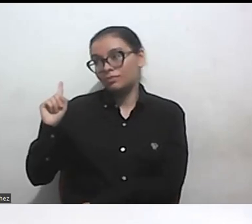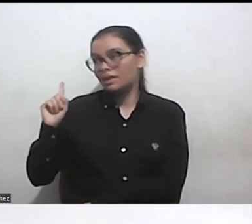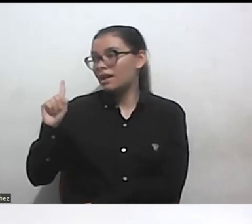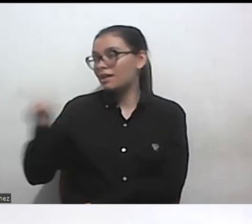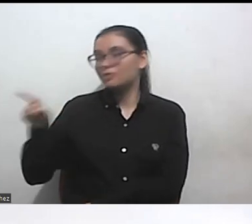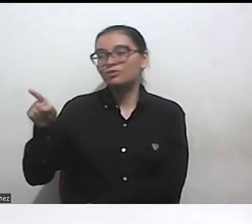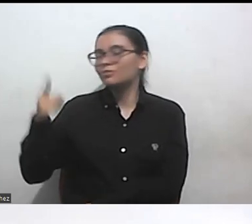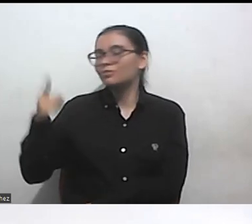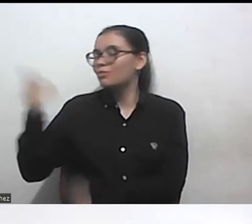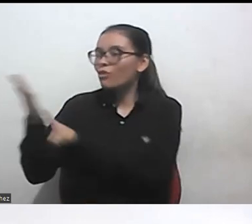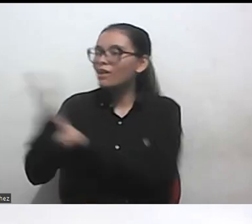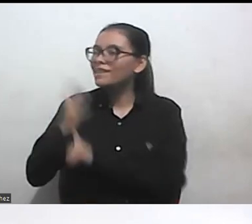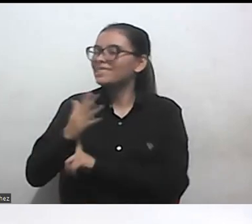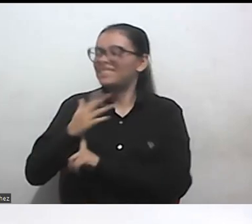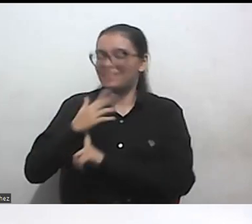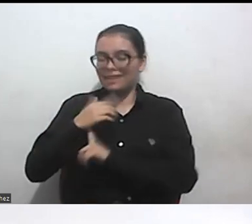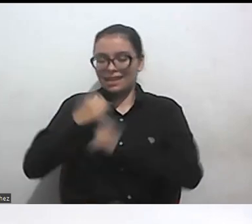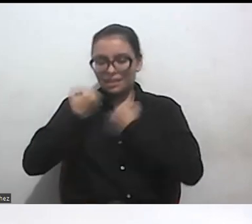compromiso